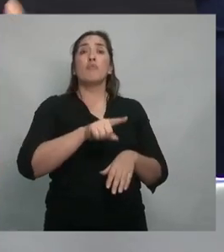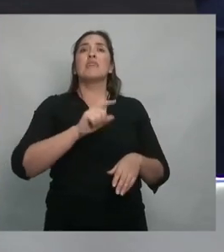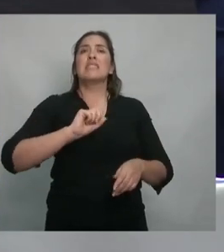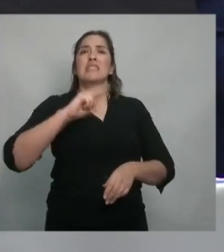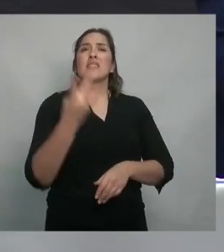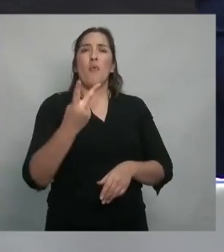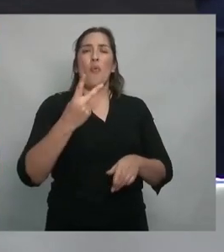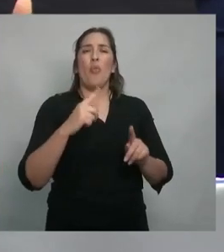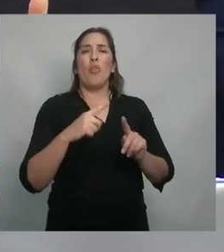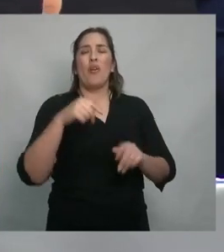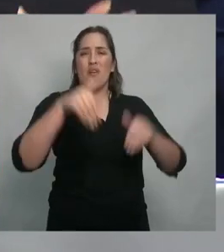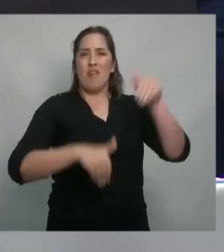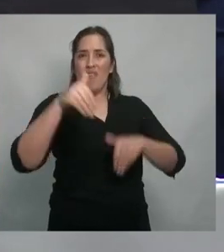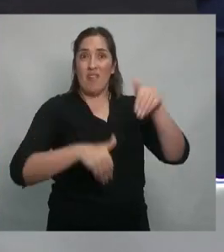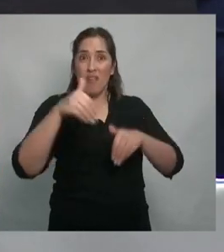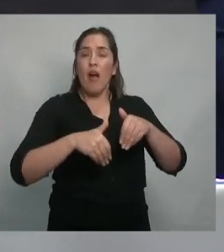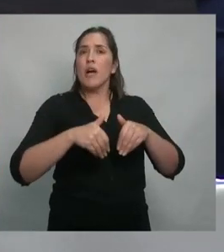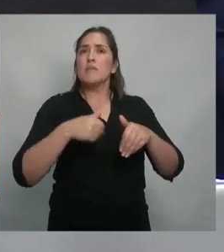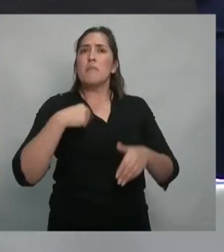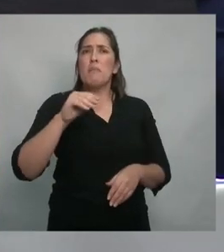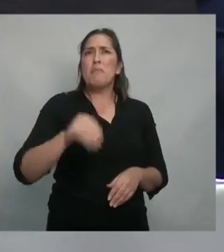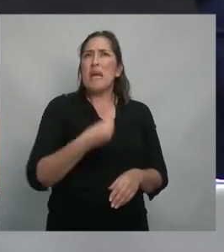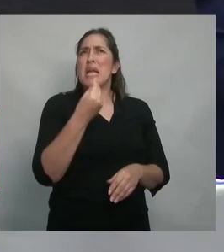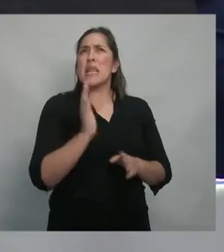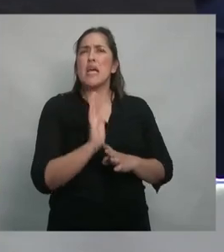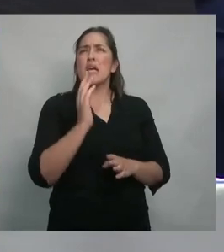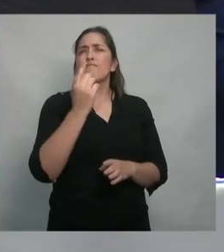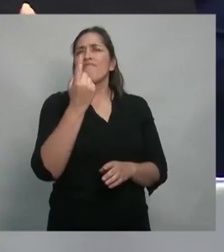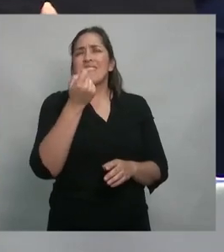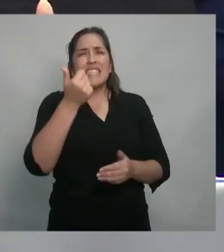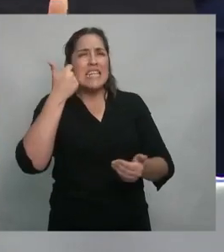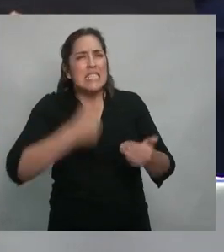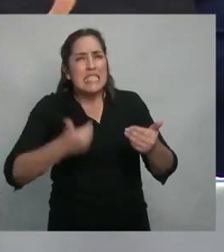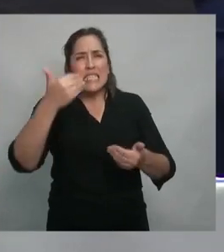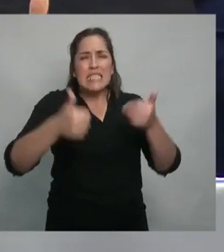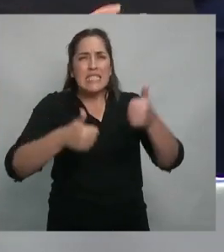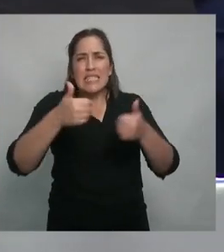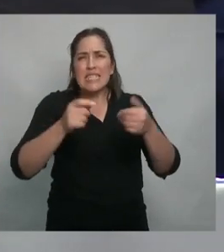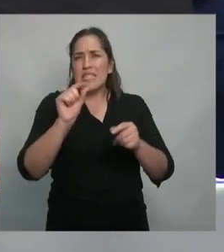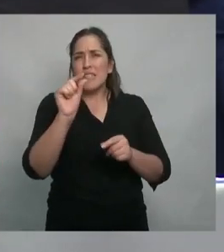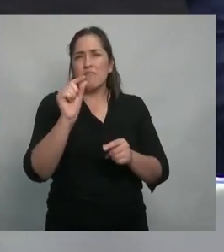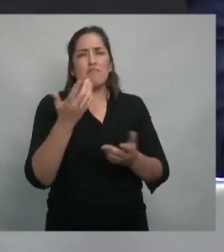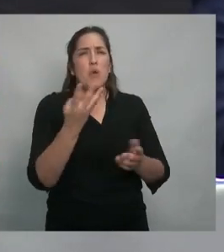perdimos por apenas un punto y medio, dos puntos, fue 48 y pico,